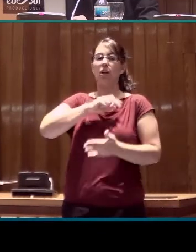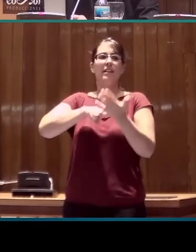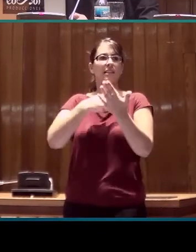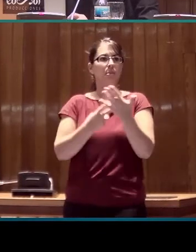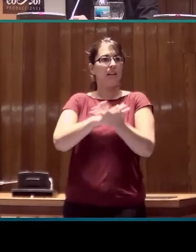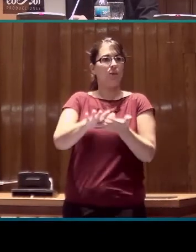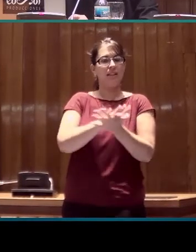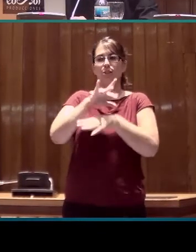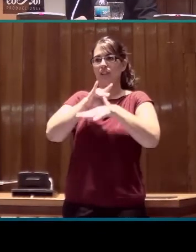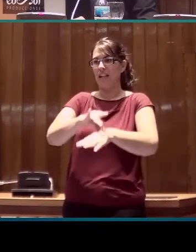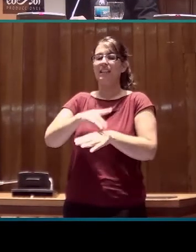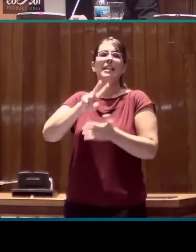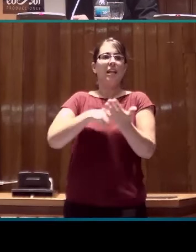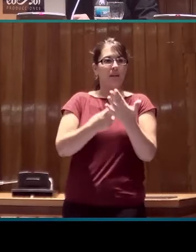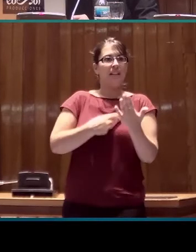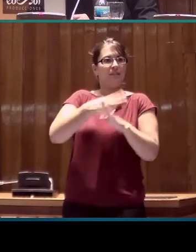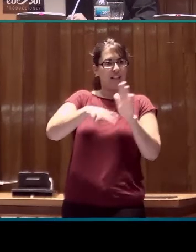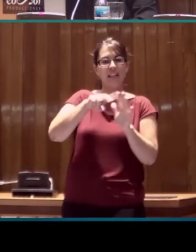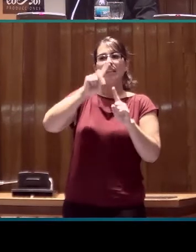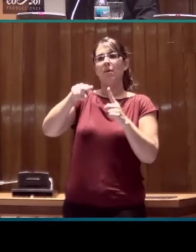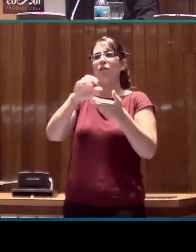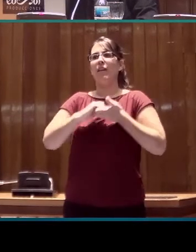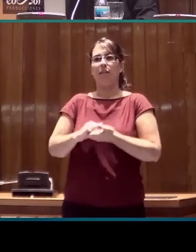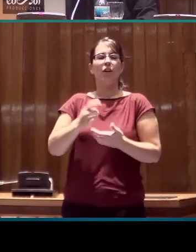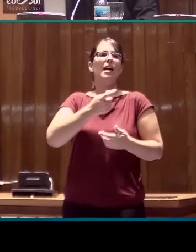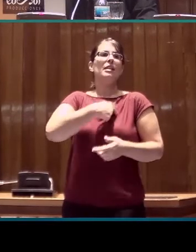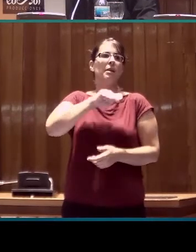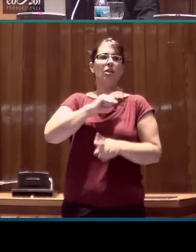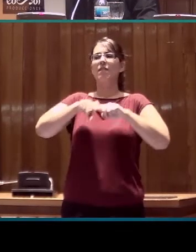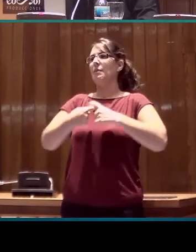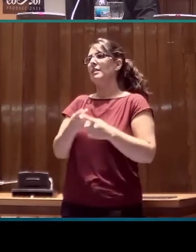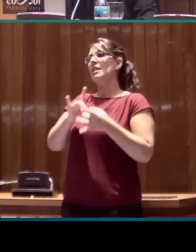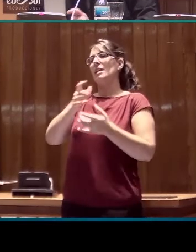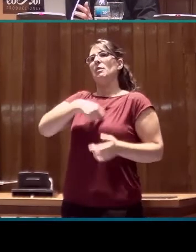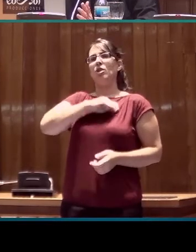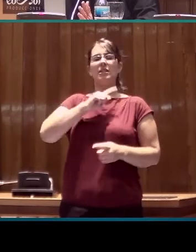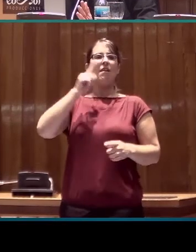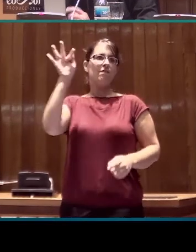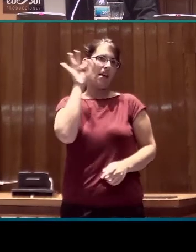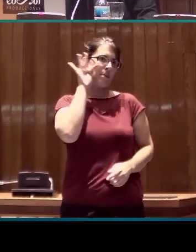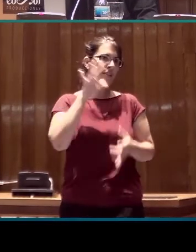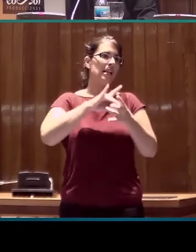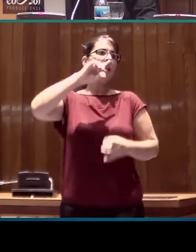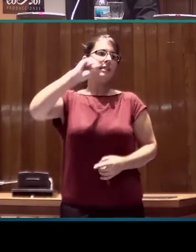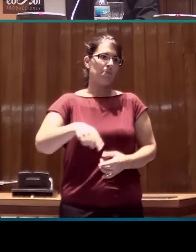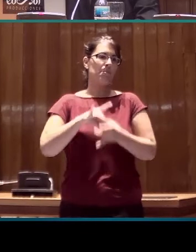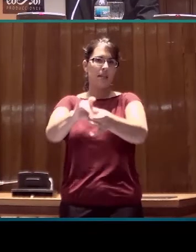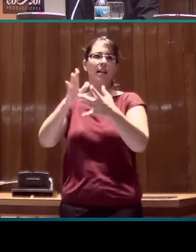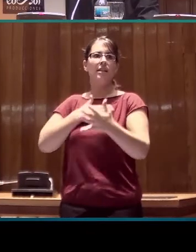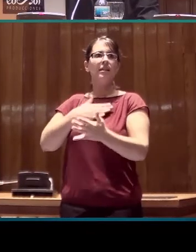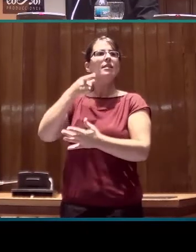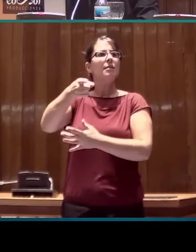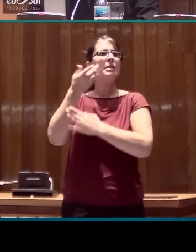de Signos y Guías e Intérpretes, FILSE, como la Confederación Española de Familias y Personas Sordas, FIAPAS, y ahora, recientemente, ya lo decía Mariluz en la